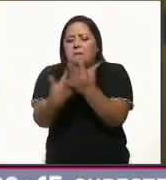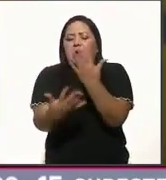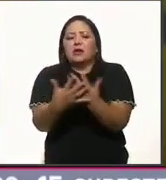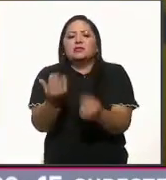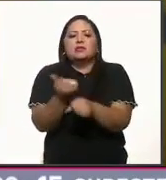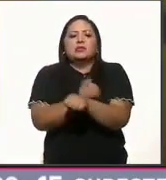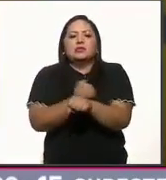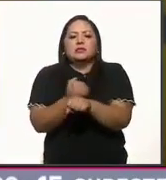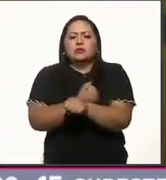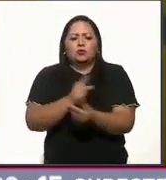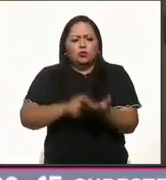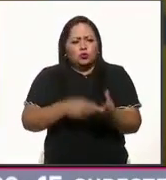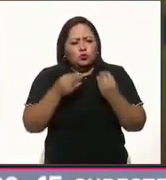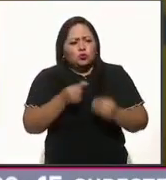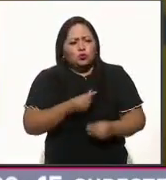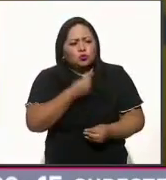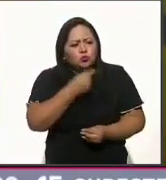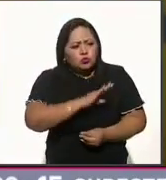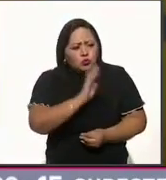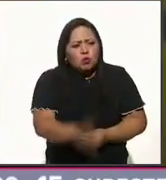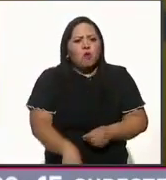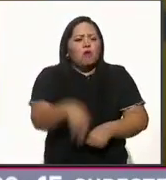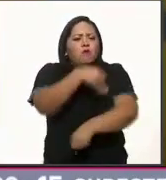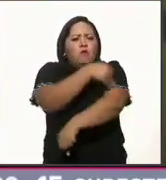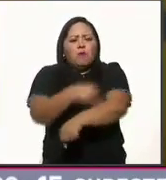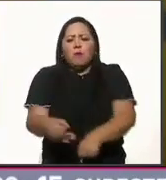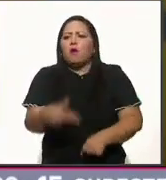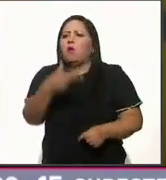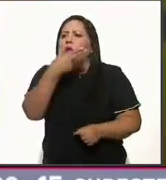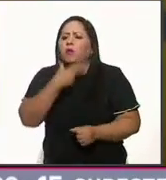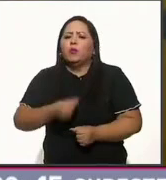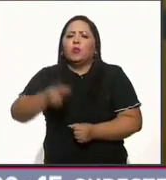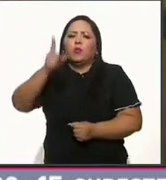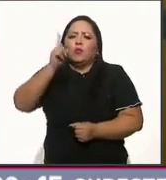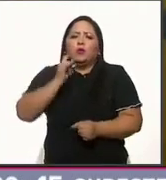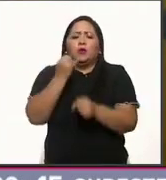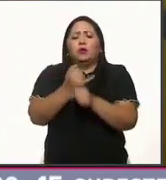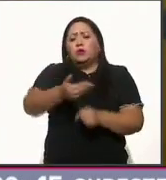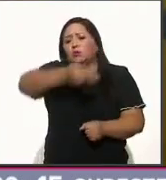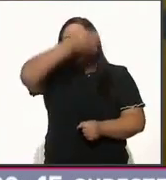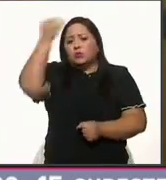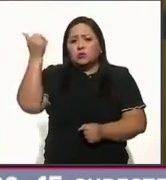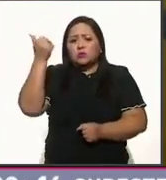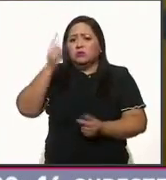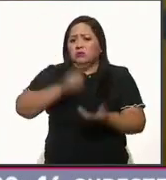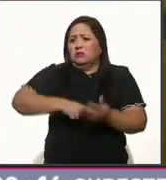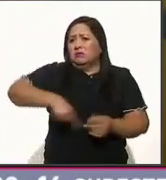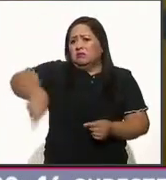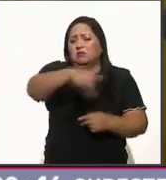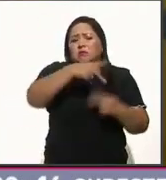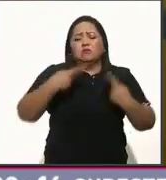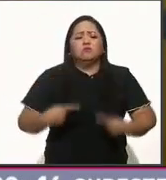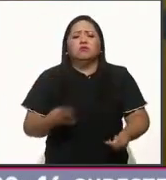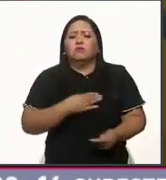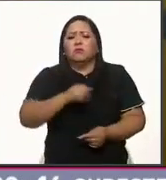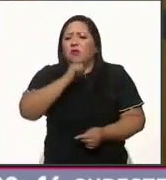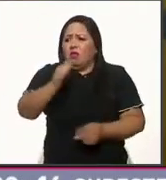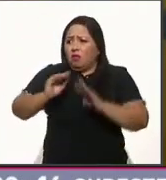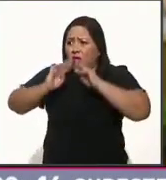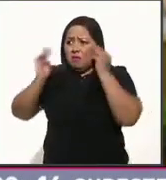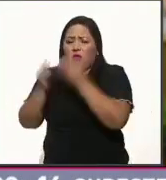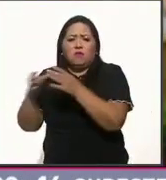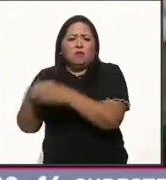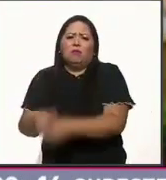de niños, de familias, de hombres, de mujeres inocentes que no tenían nada que ver con el crimen